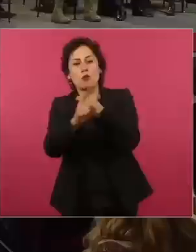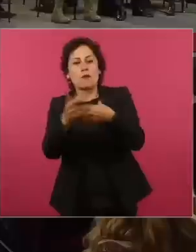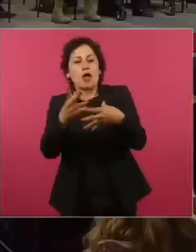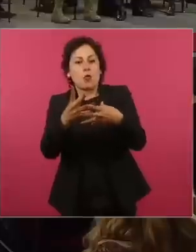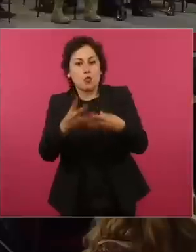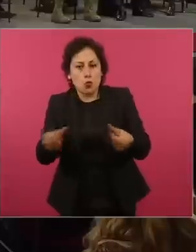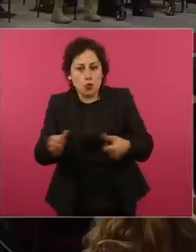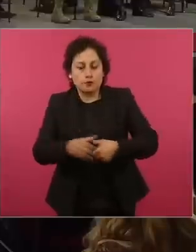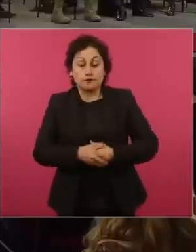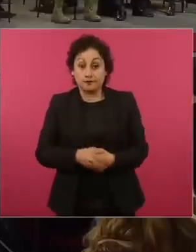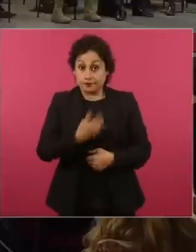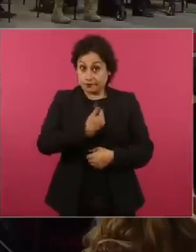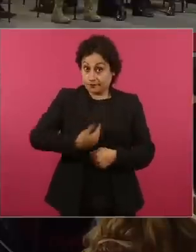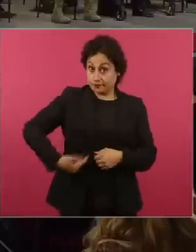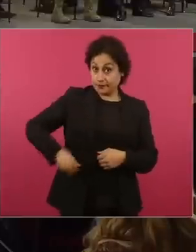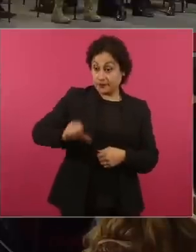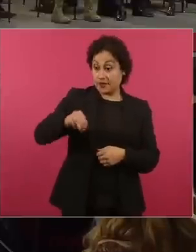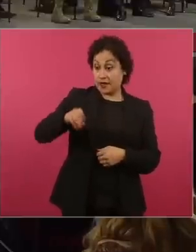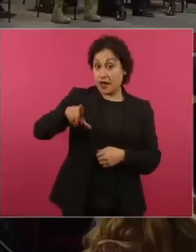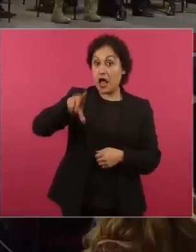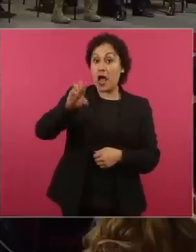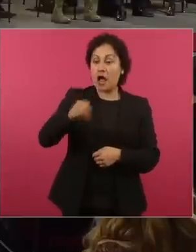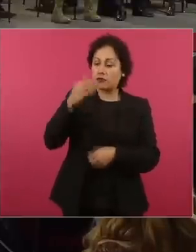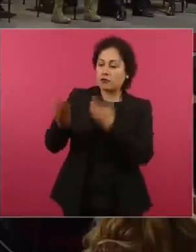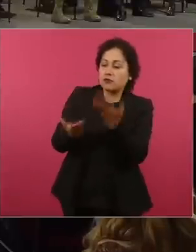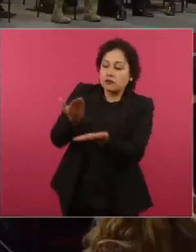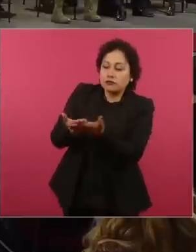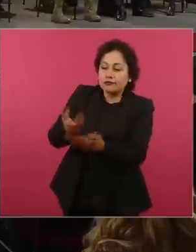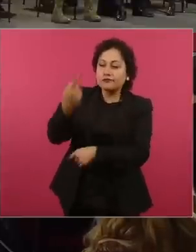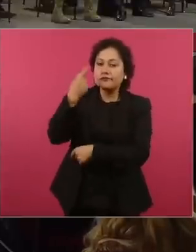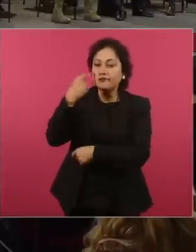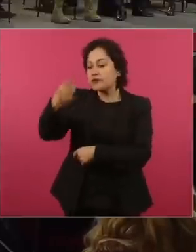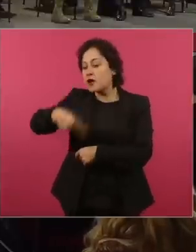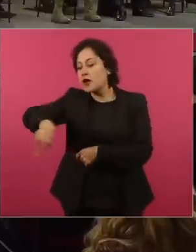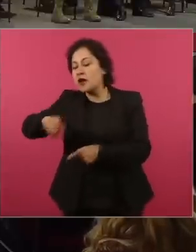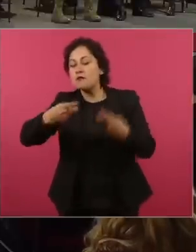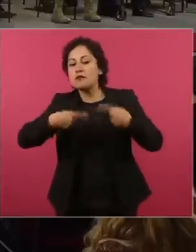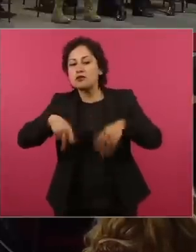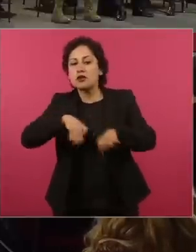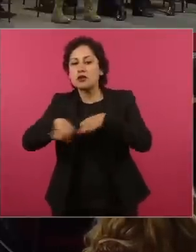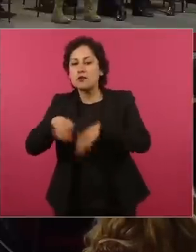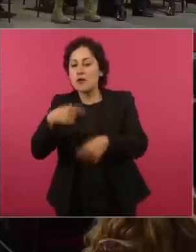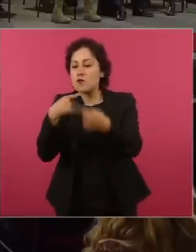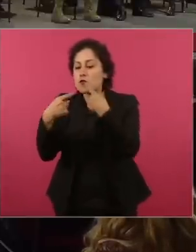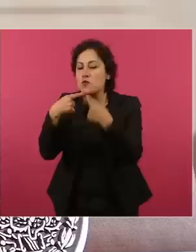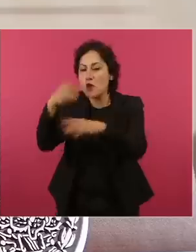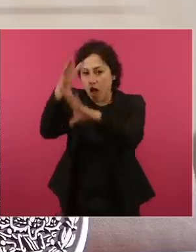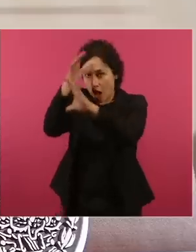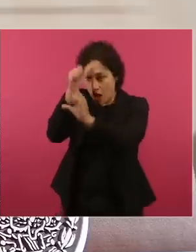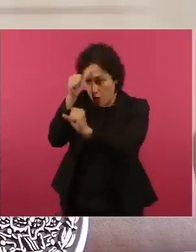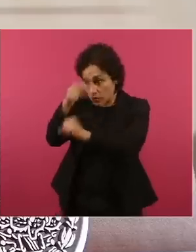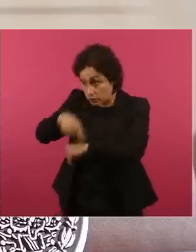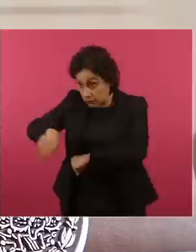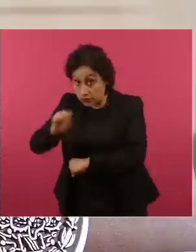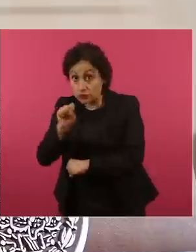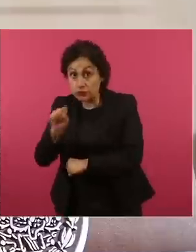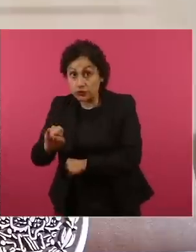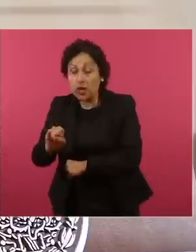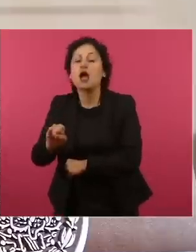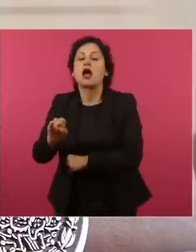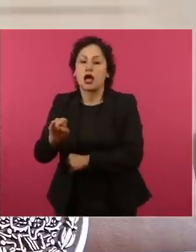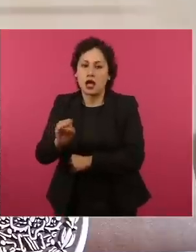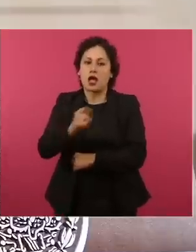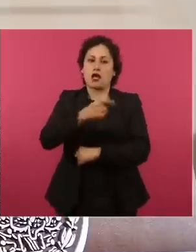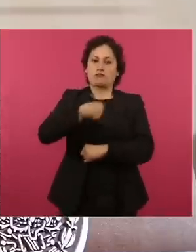que de llegar a un acuerdo entre los diferentes trabajadores, el gobierno de México se comprometería a hacer